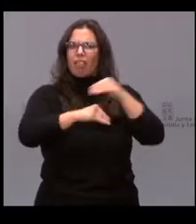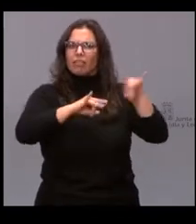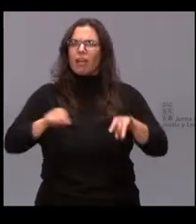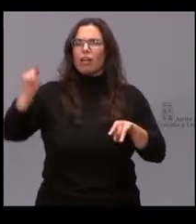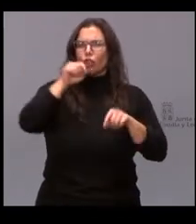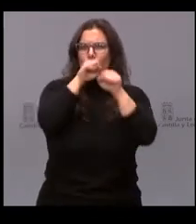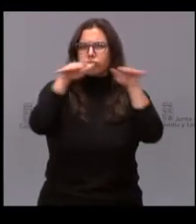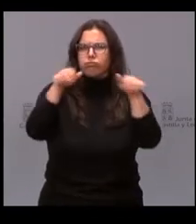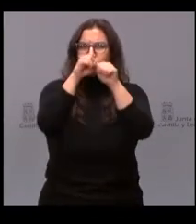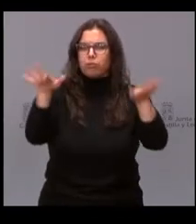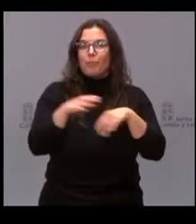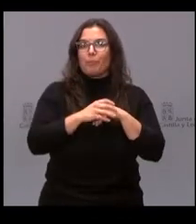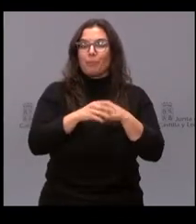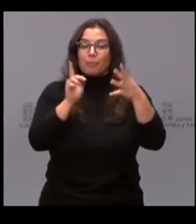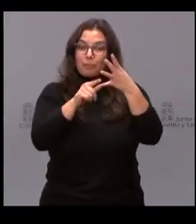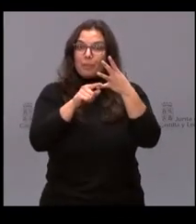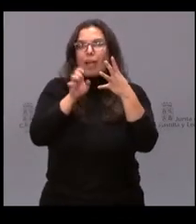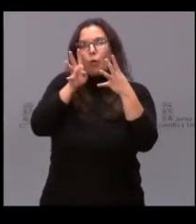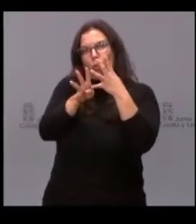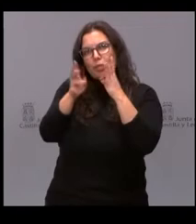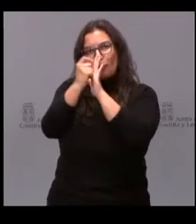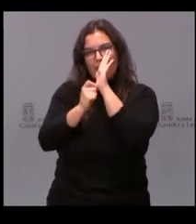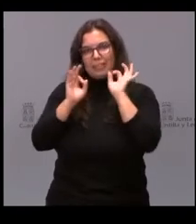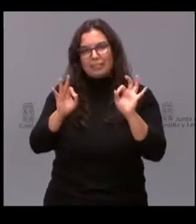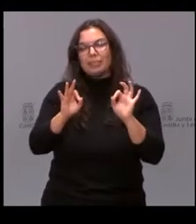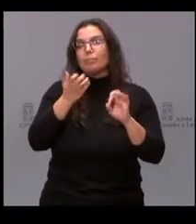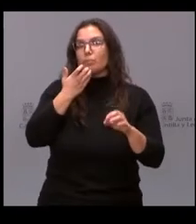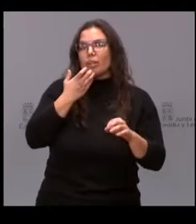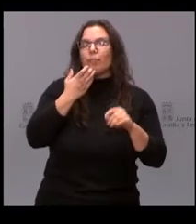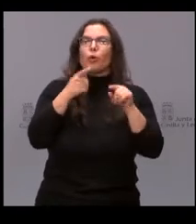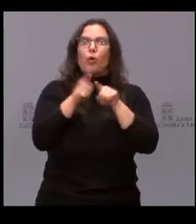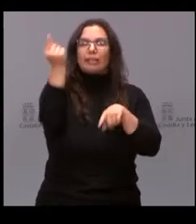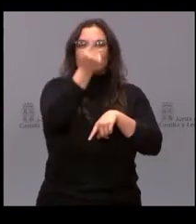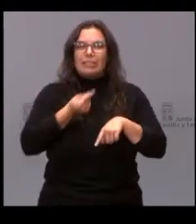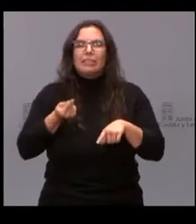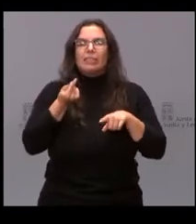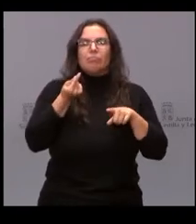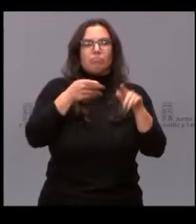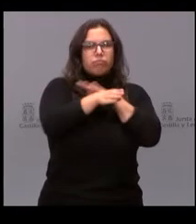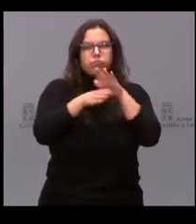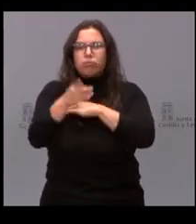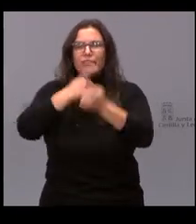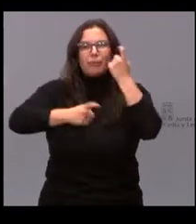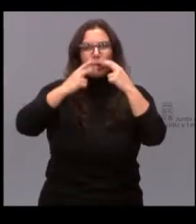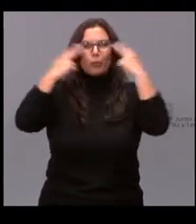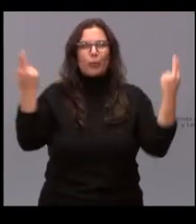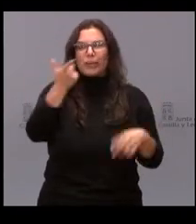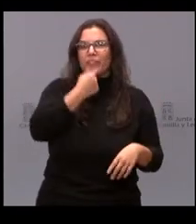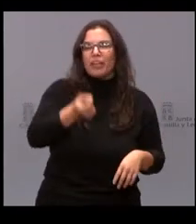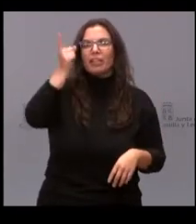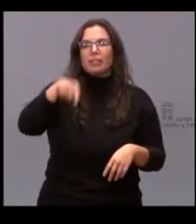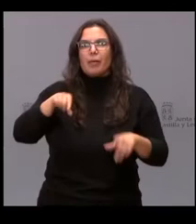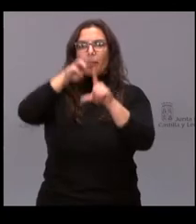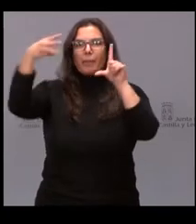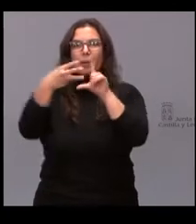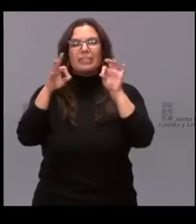Este eje cuenta con cuatro medidas, entre ellas la infografía de canales de acceso a la información pública y el portal de